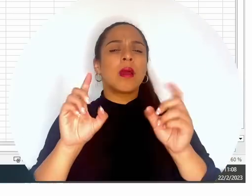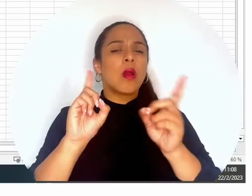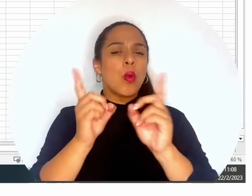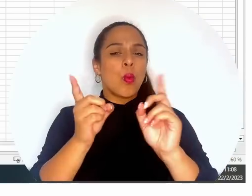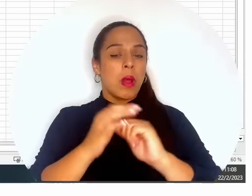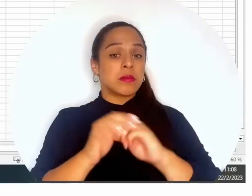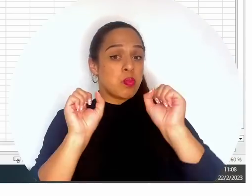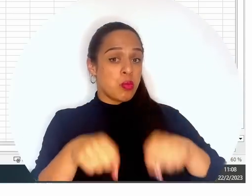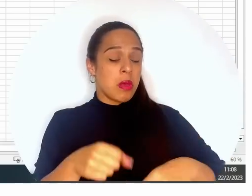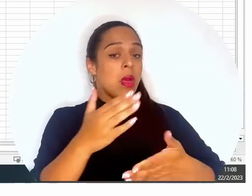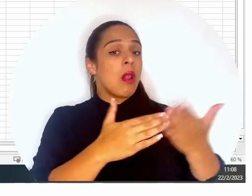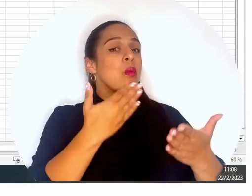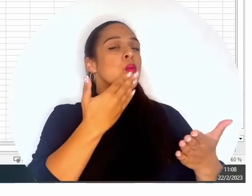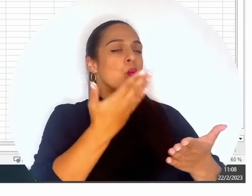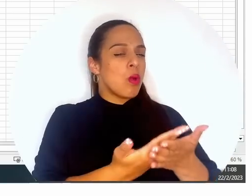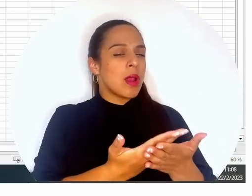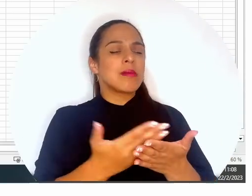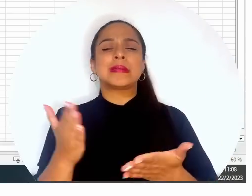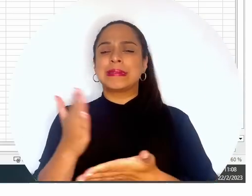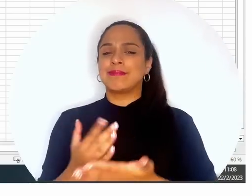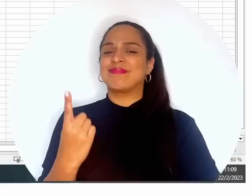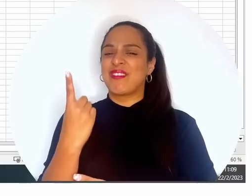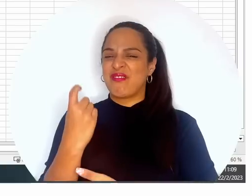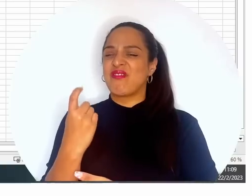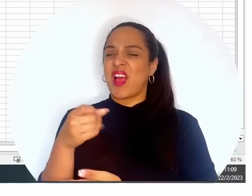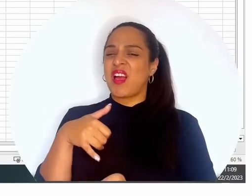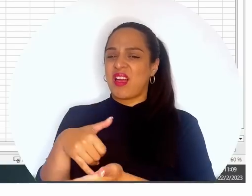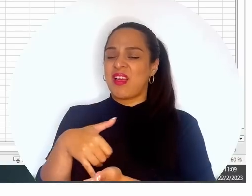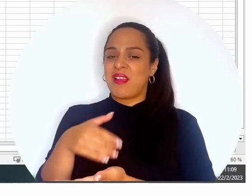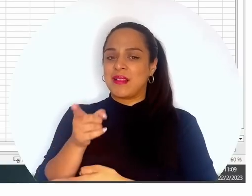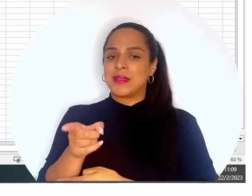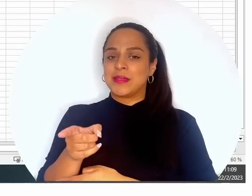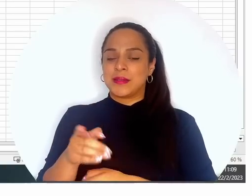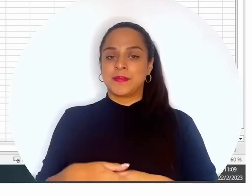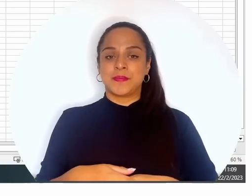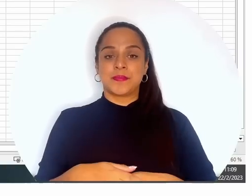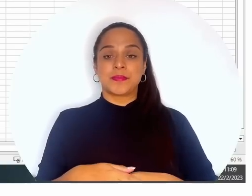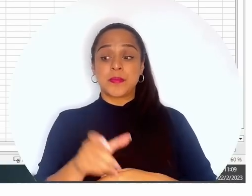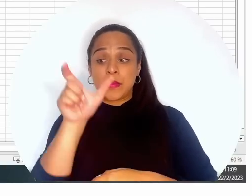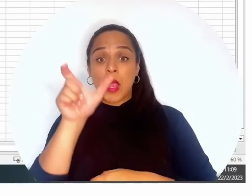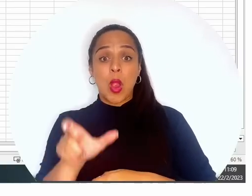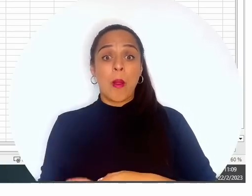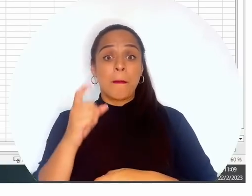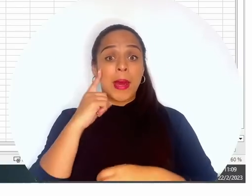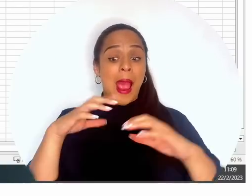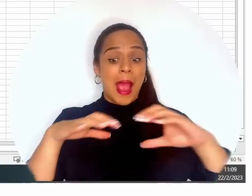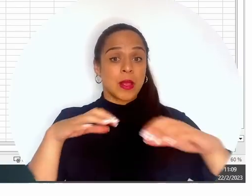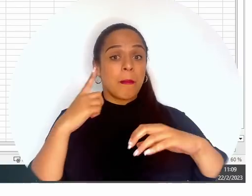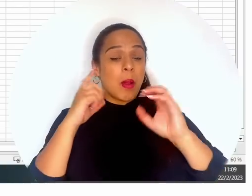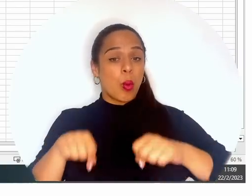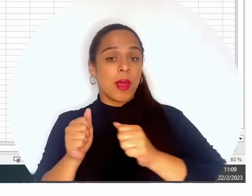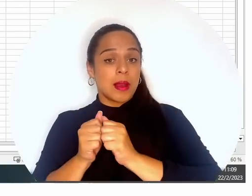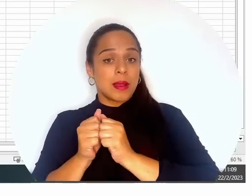buenos como deficientes del chico en la prueba. En la columna de acciones para la recuperación y acompañamiento, vamos a colocar